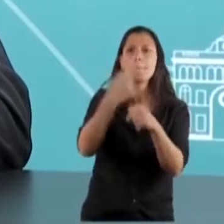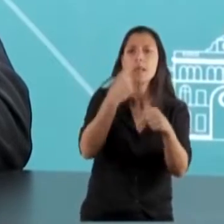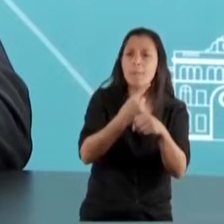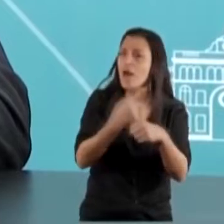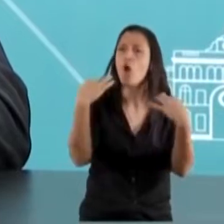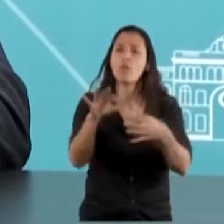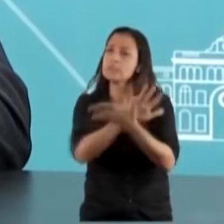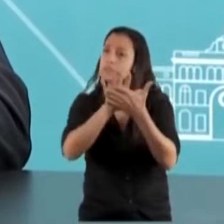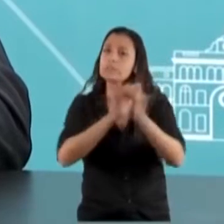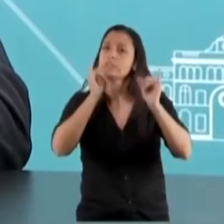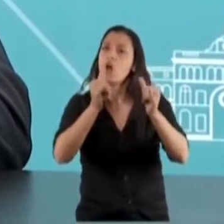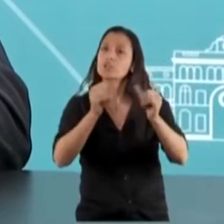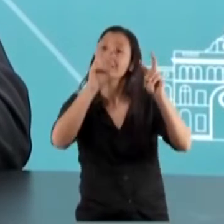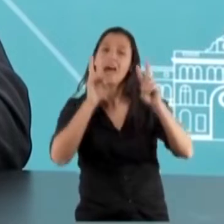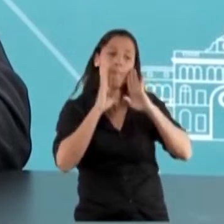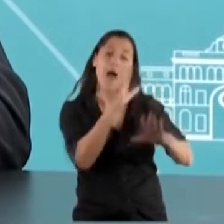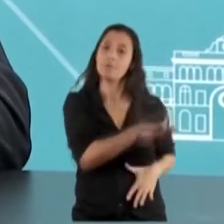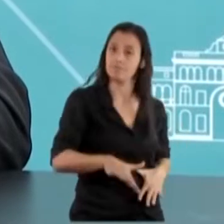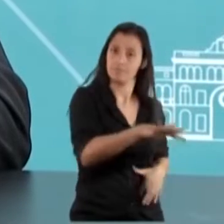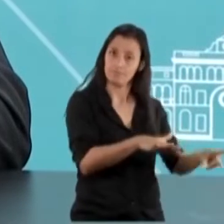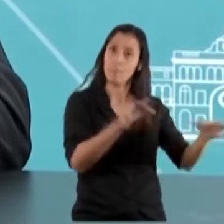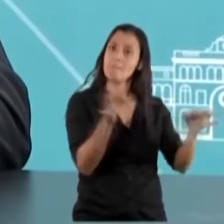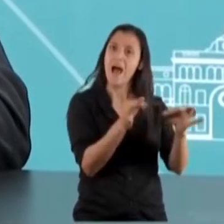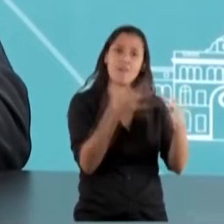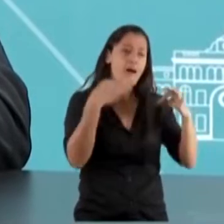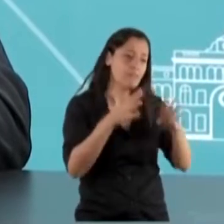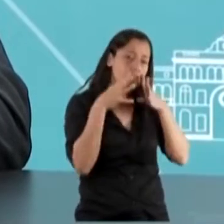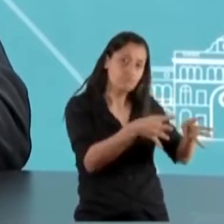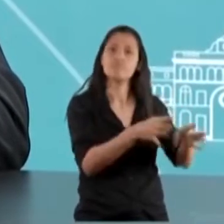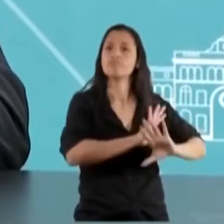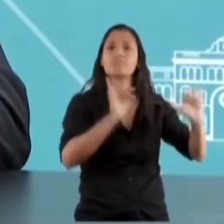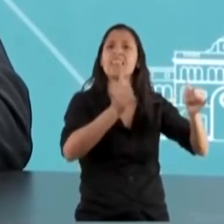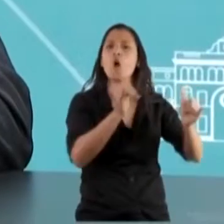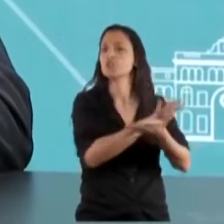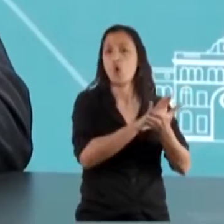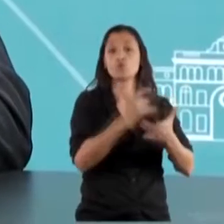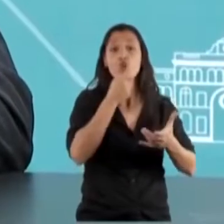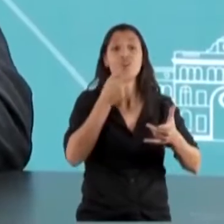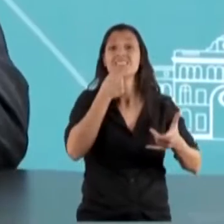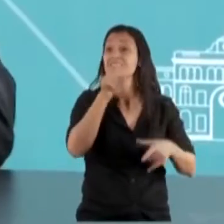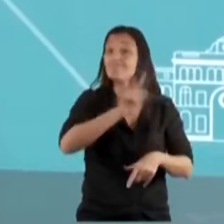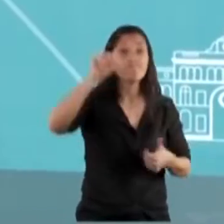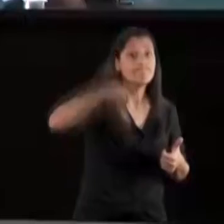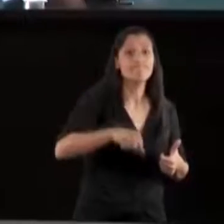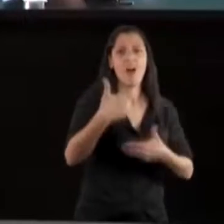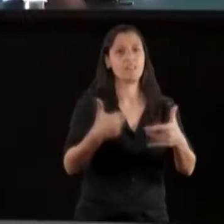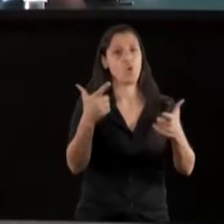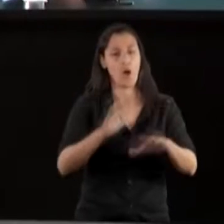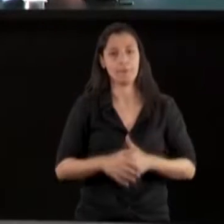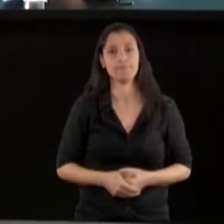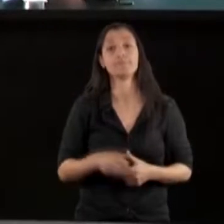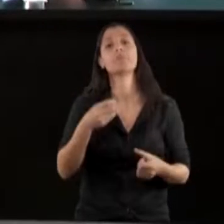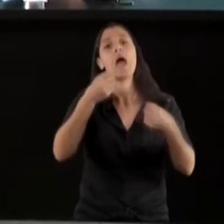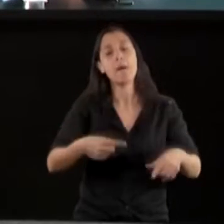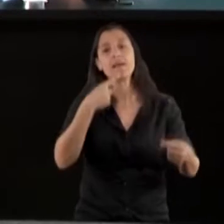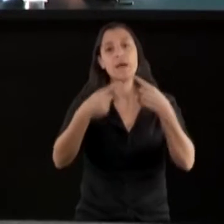la cuestión territorial, primero debe saldarse la cuestión Malvinas, si no, esa relación no va poder avanzar. Damos comienzo a